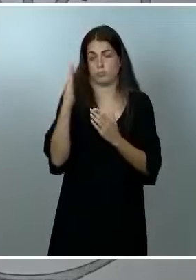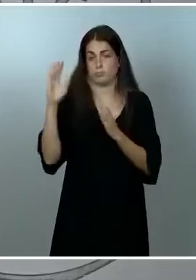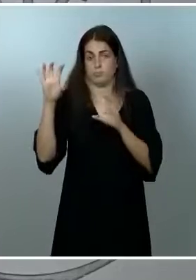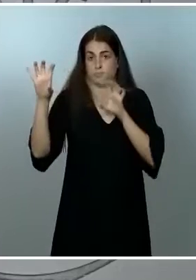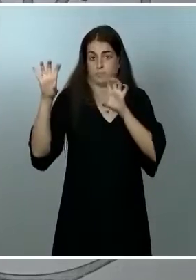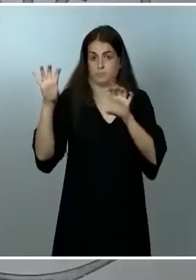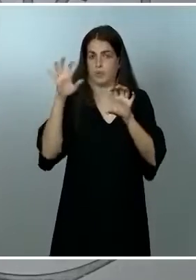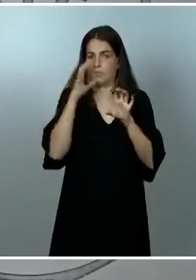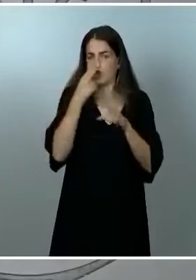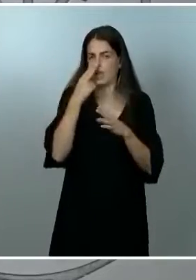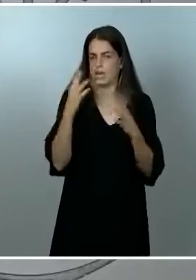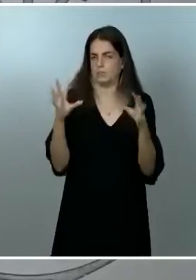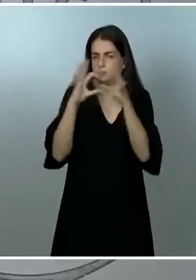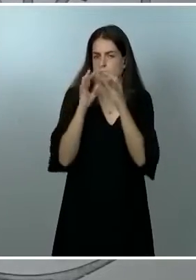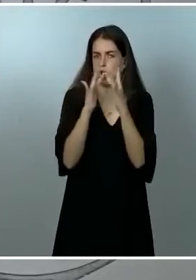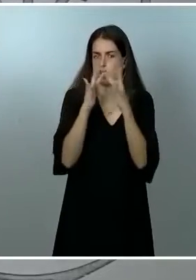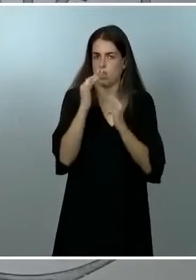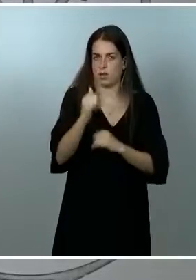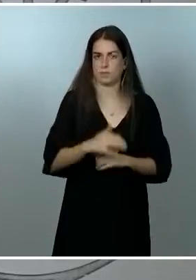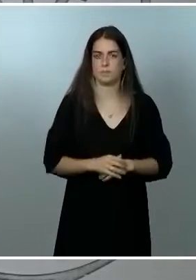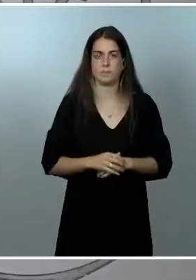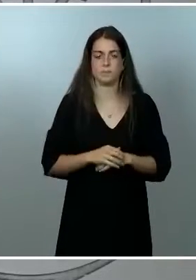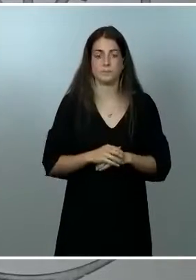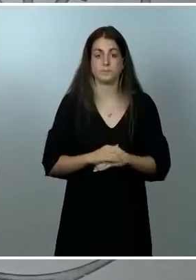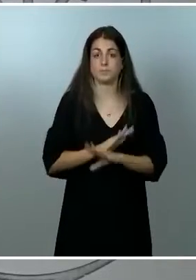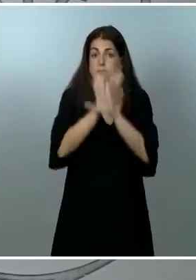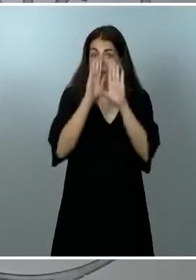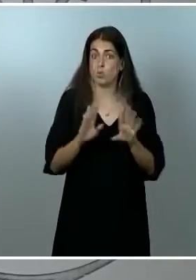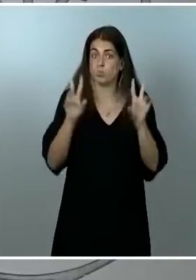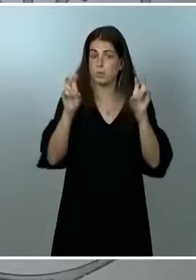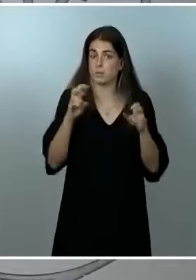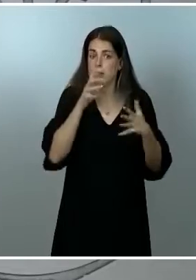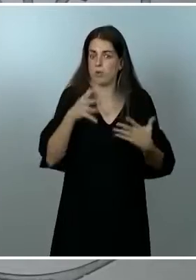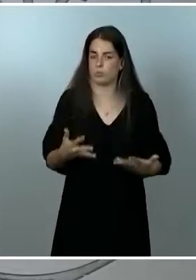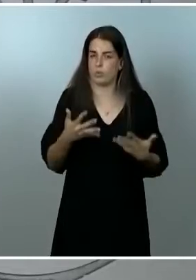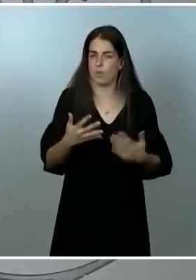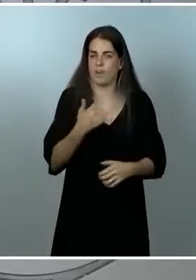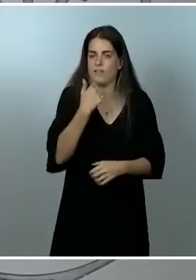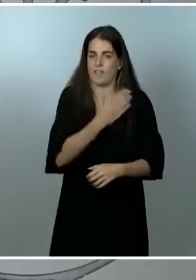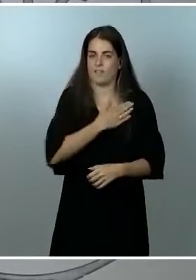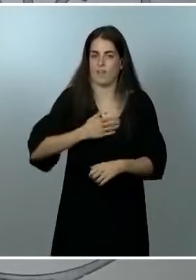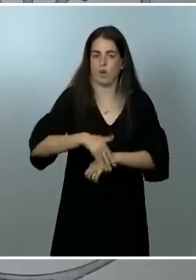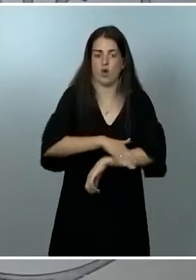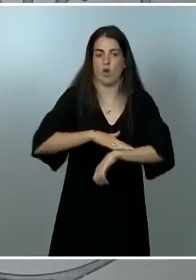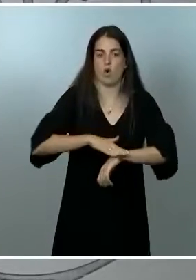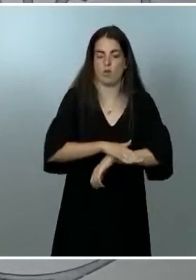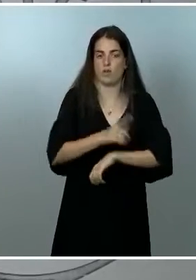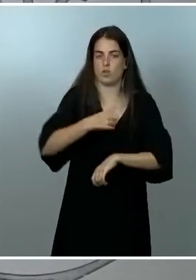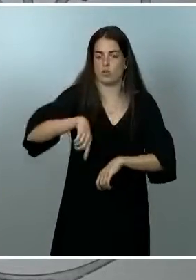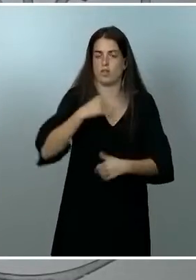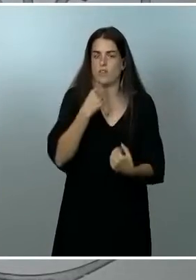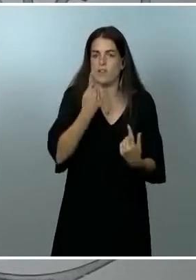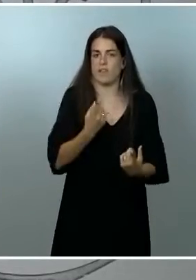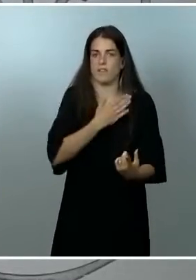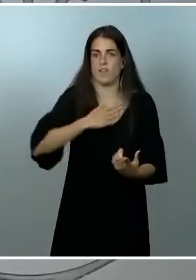El último apunte de actualidad que también les quería decir es que desde el Gobierno lamentamos una última noticia que hemos